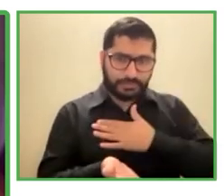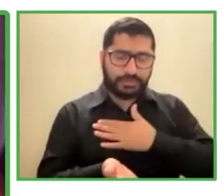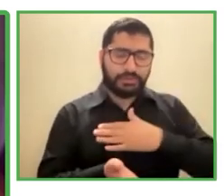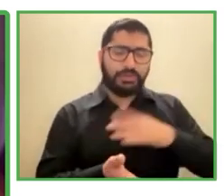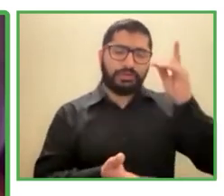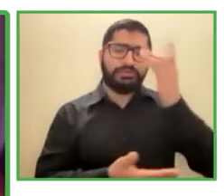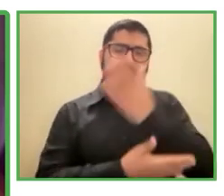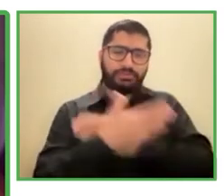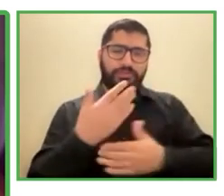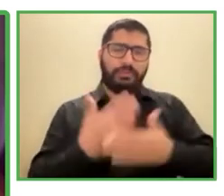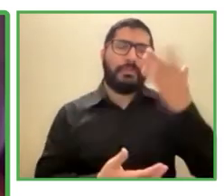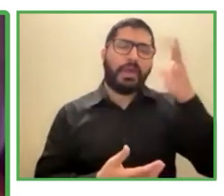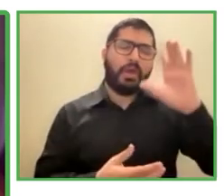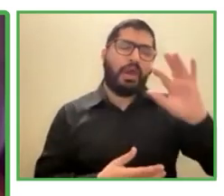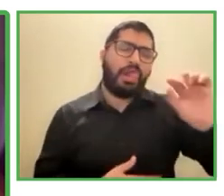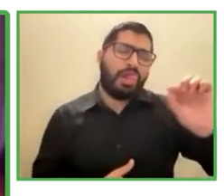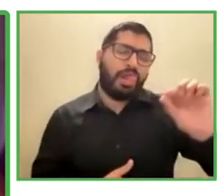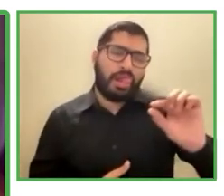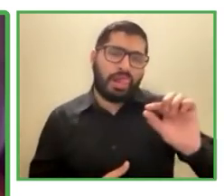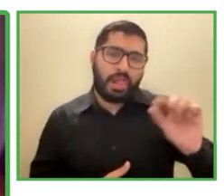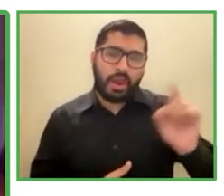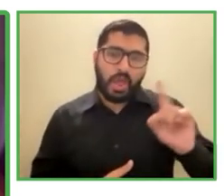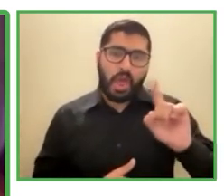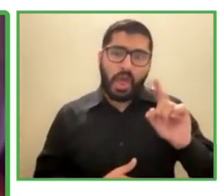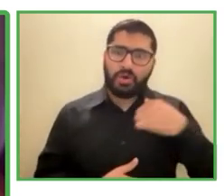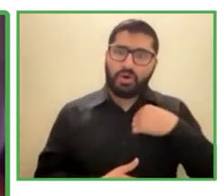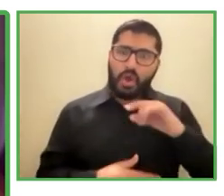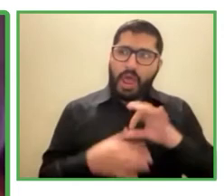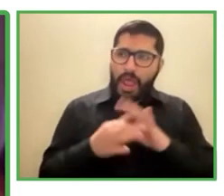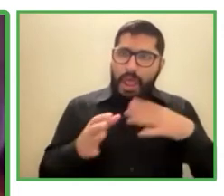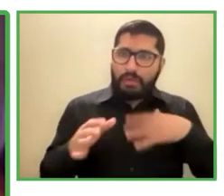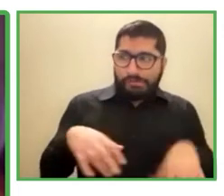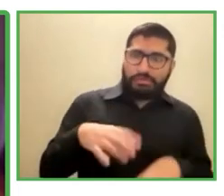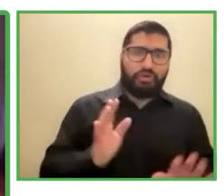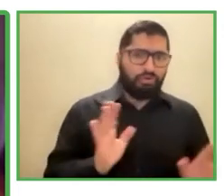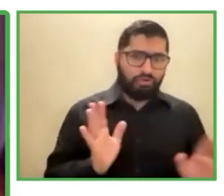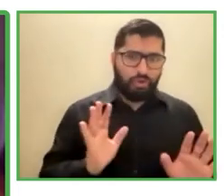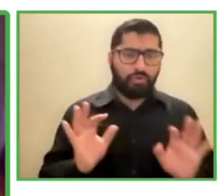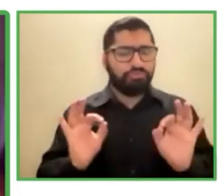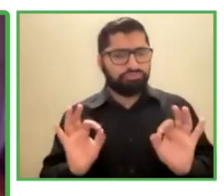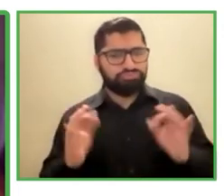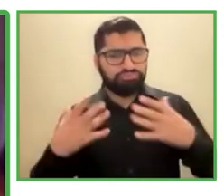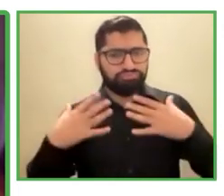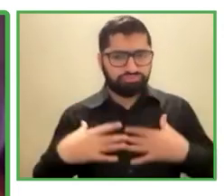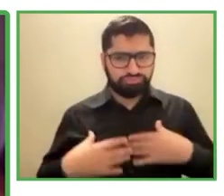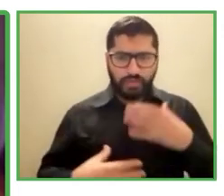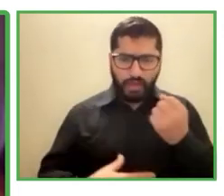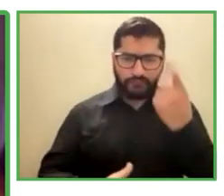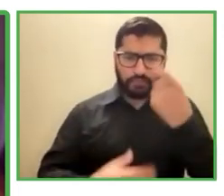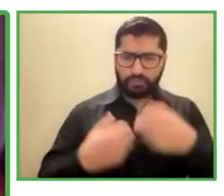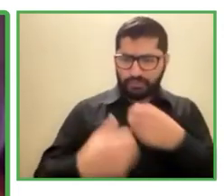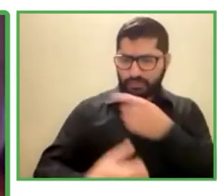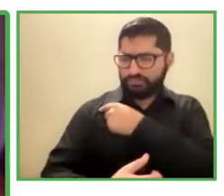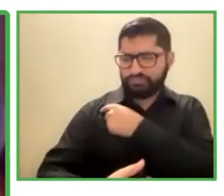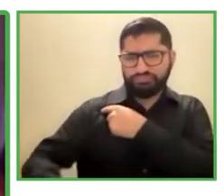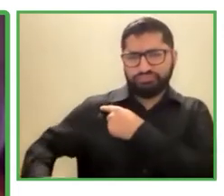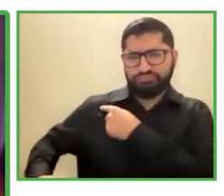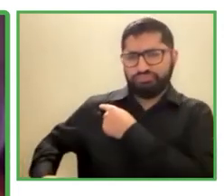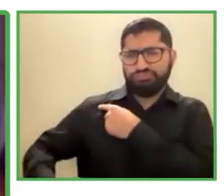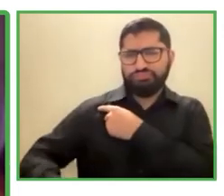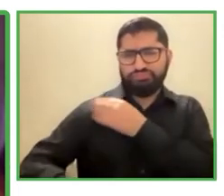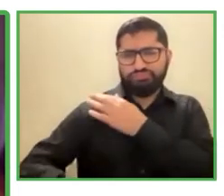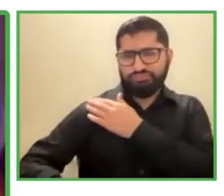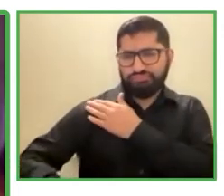grave digamos hay un problema aquí en un brazo pero eso me ha hecho sensible me ha hecho